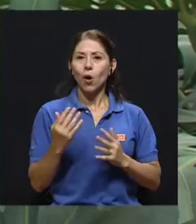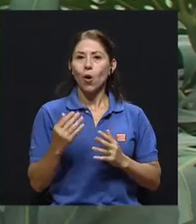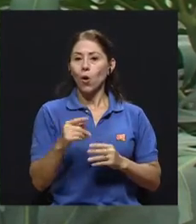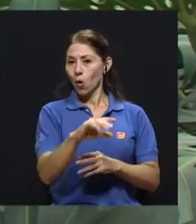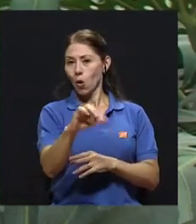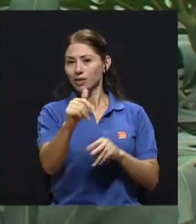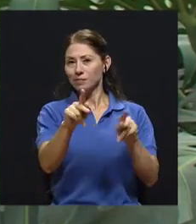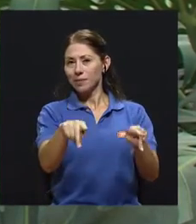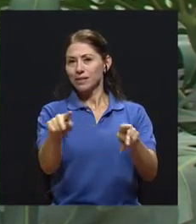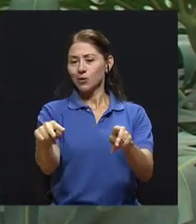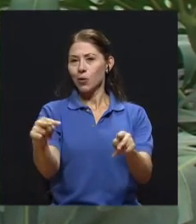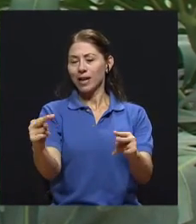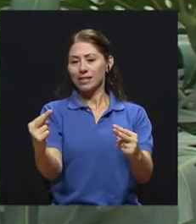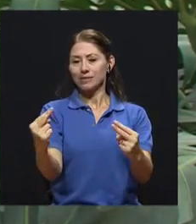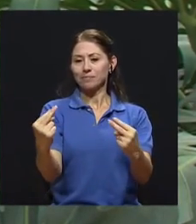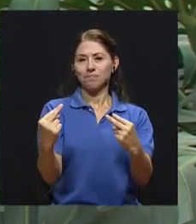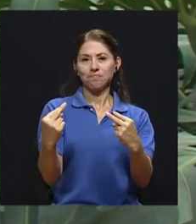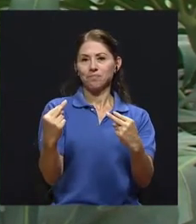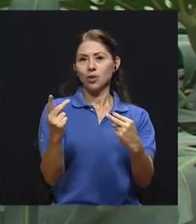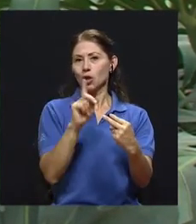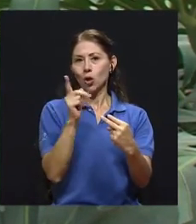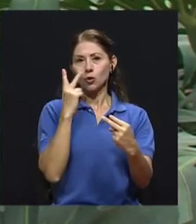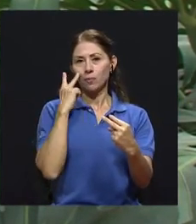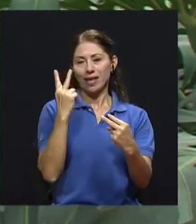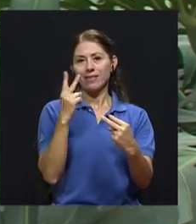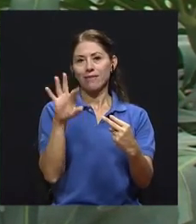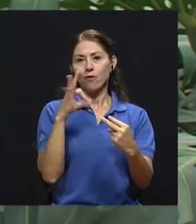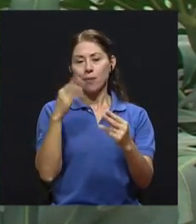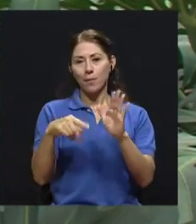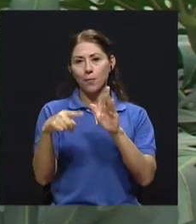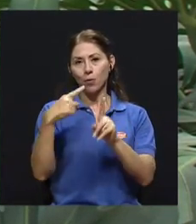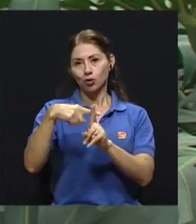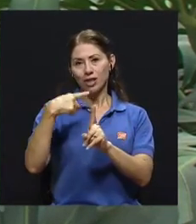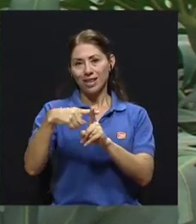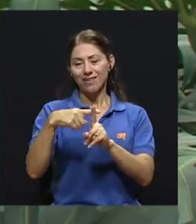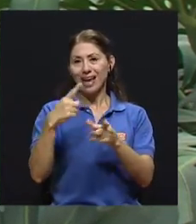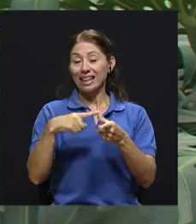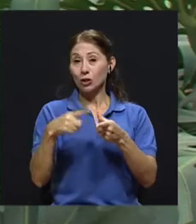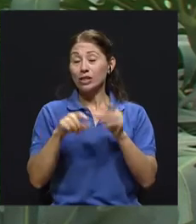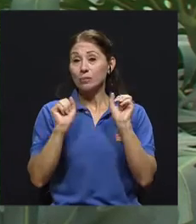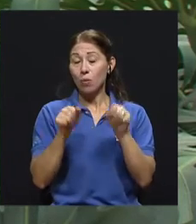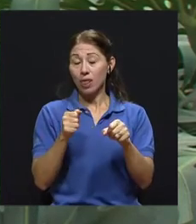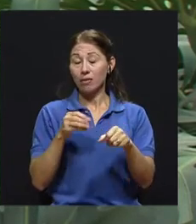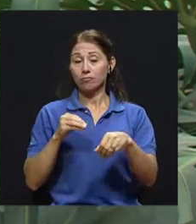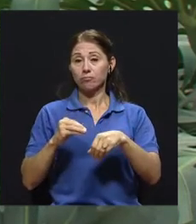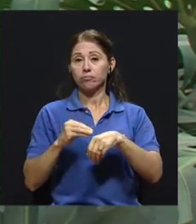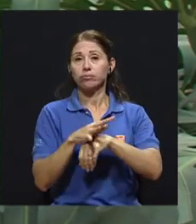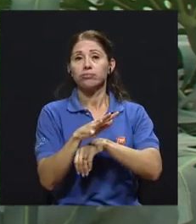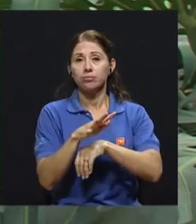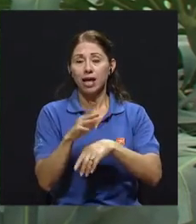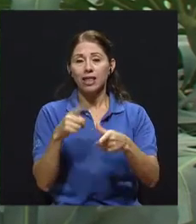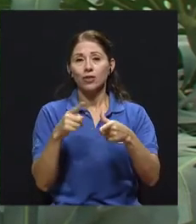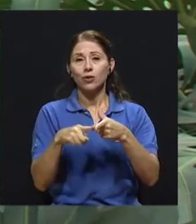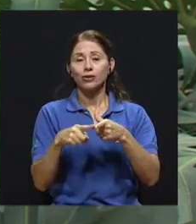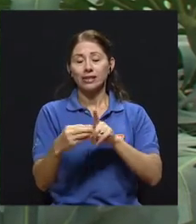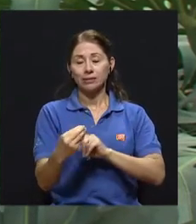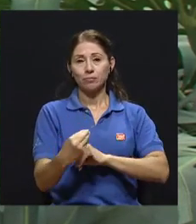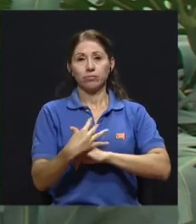desde el punto de vista positivo, puede tener un impacto. Entonces, el tema de la obesidad definitivamente puede llegar a ser